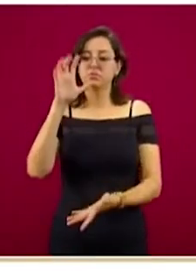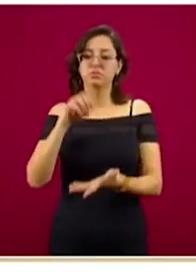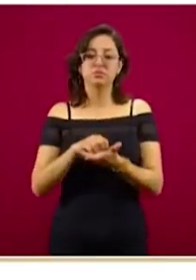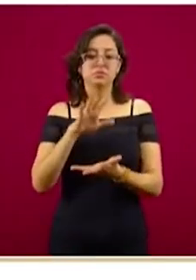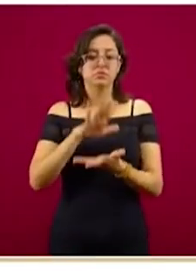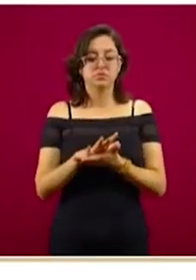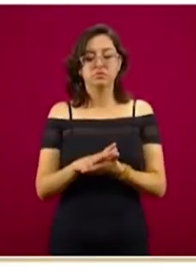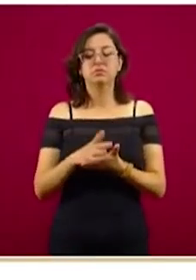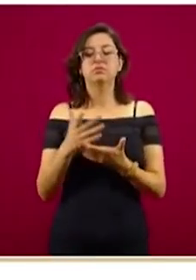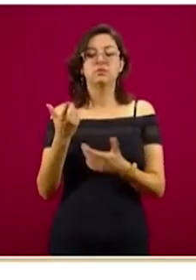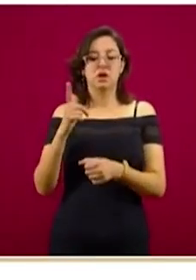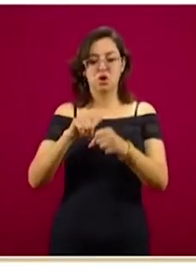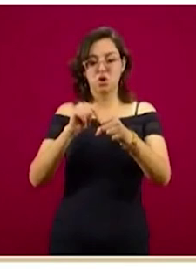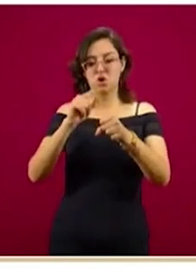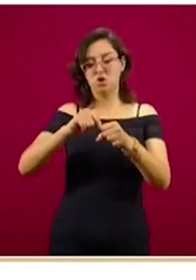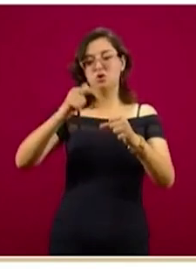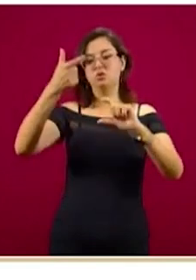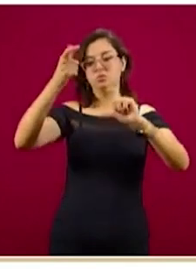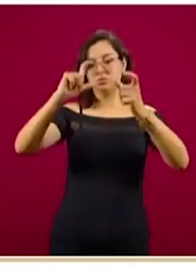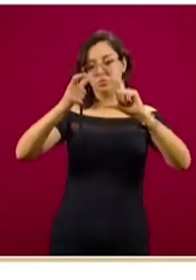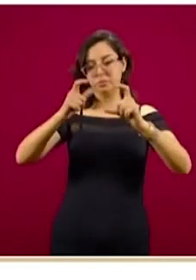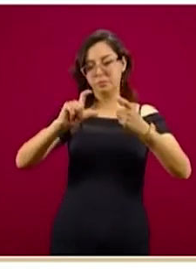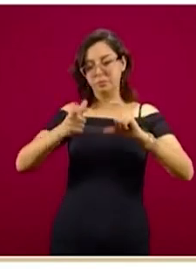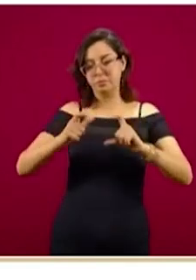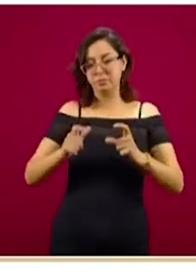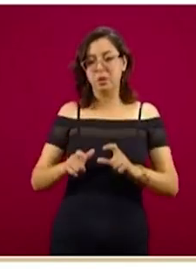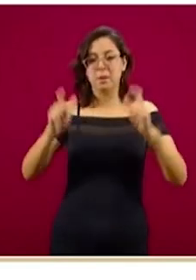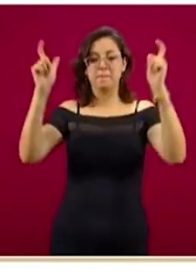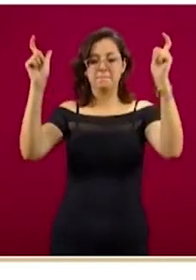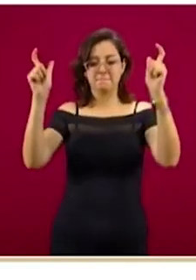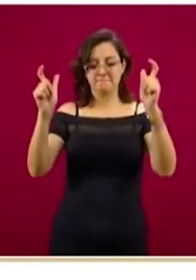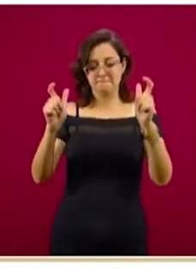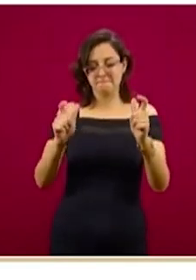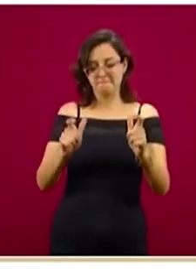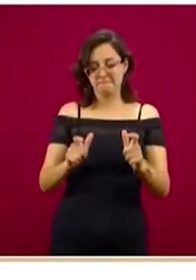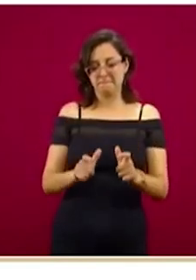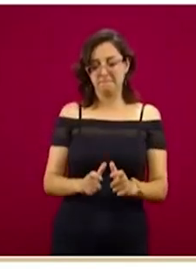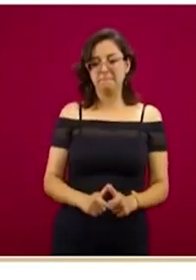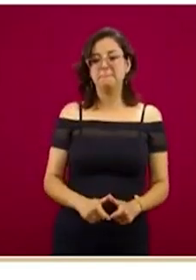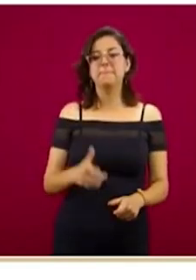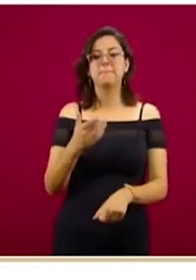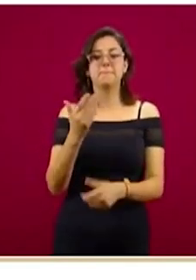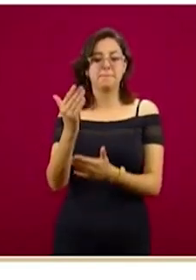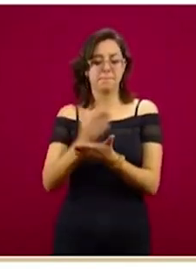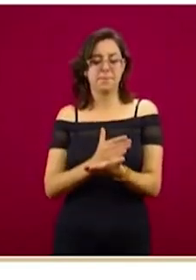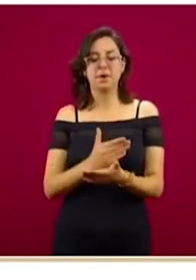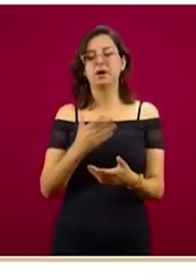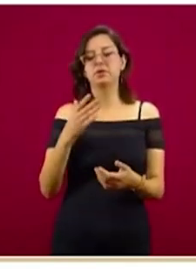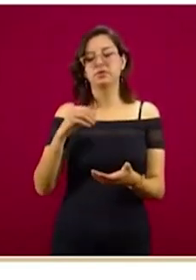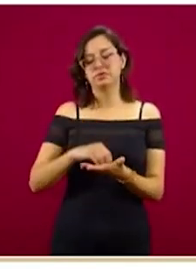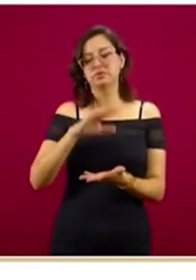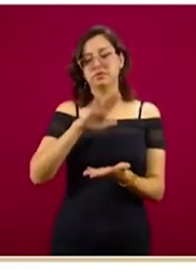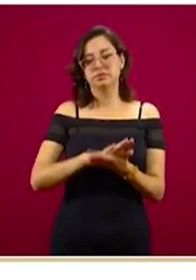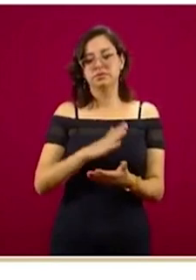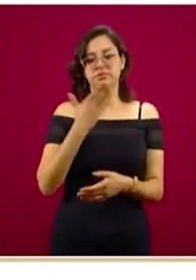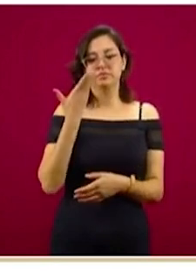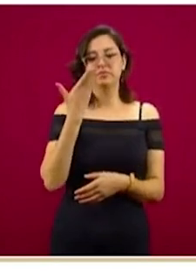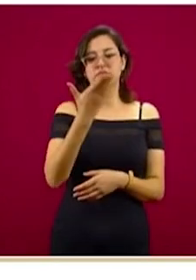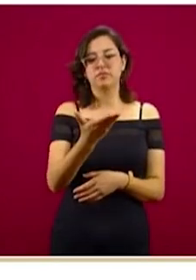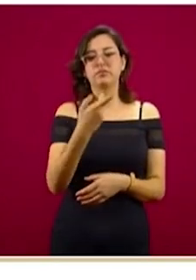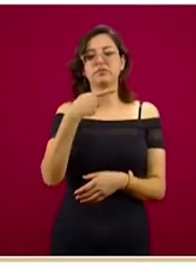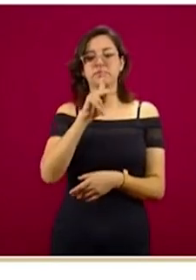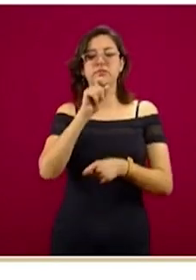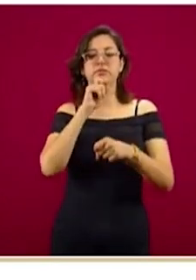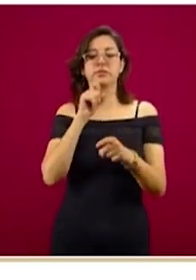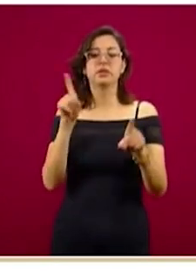así sucesivamente, conforme va bajando la intensidad del color, es los estados que menos registros subieron, pero eso también es